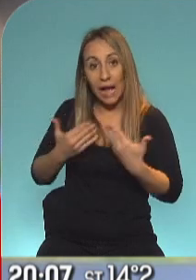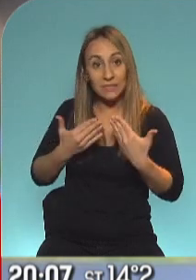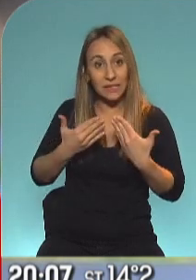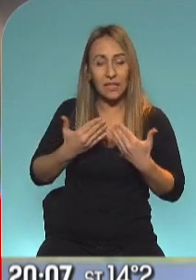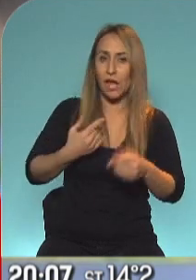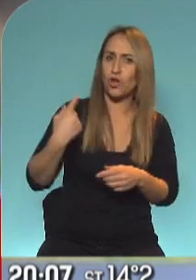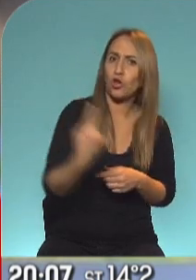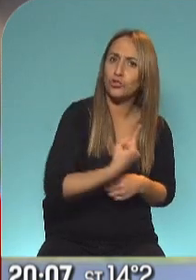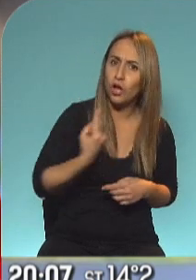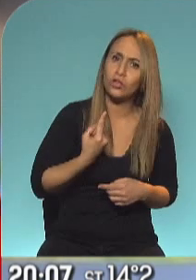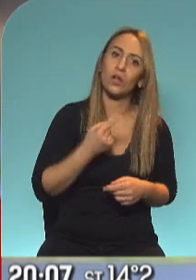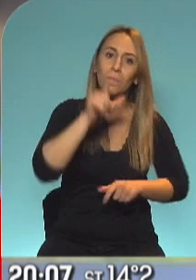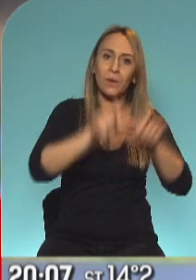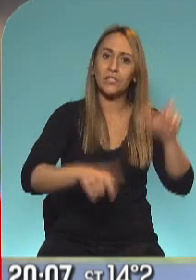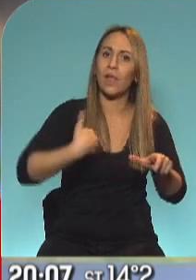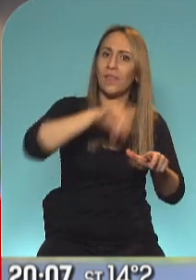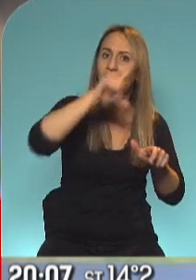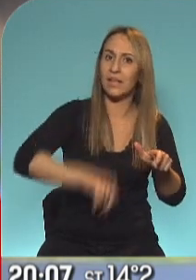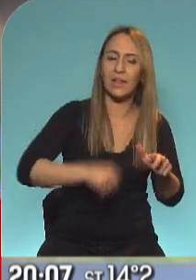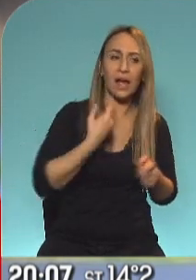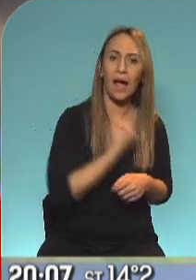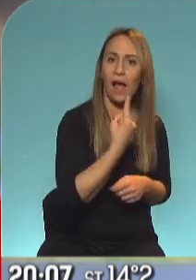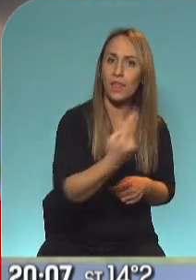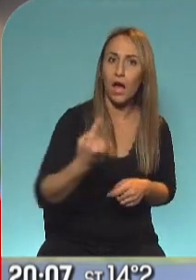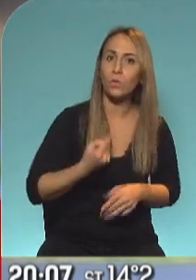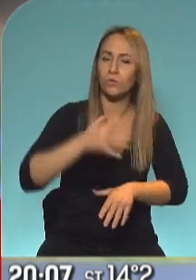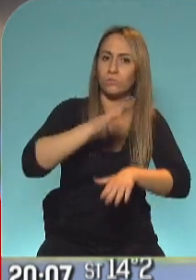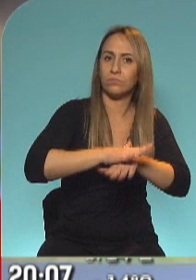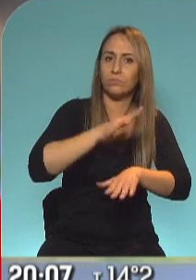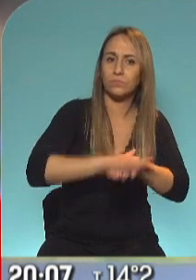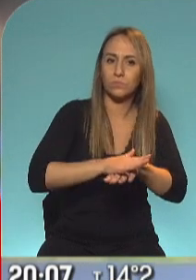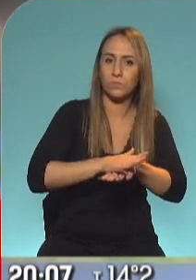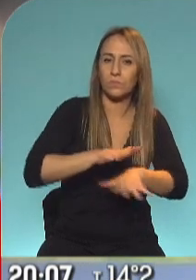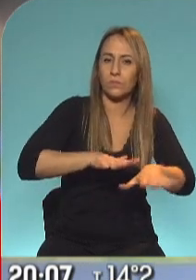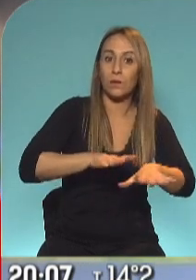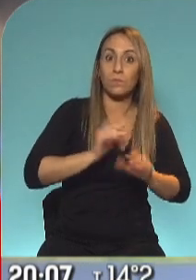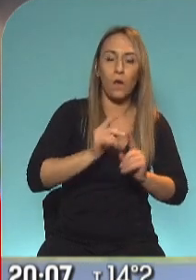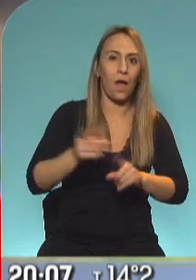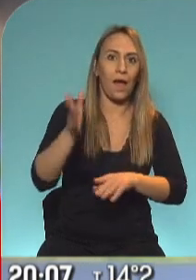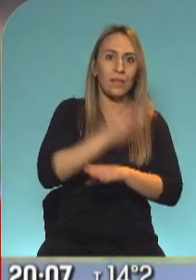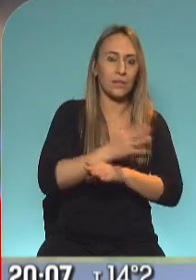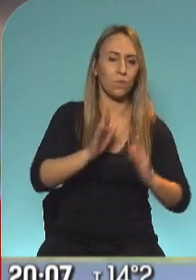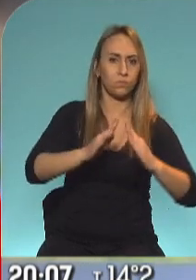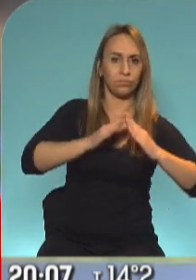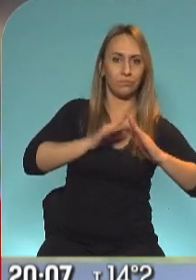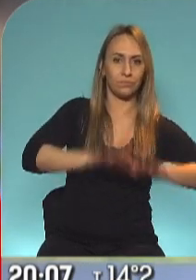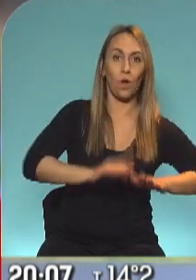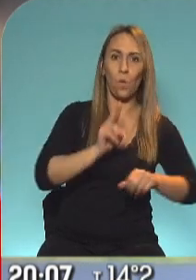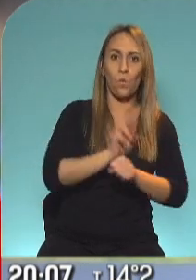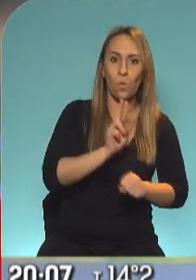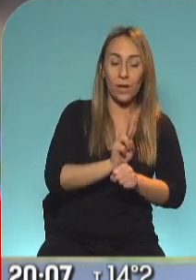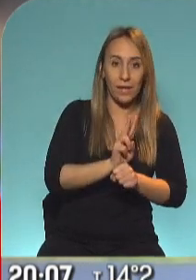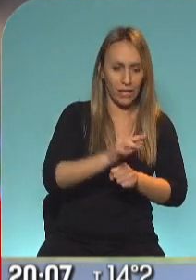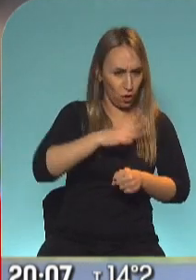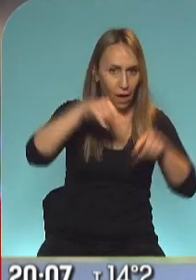cada argentino y cada argentina, fue capaz de hacer cuando se preservó, cuando se cuidó y cuando aún hoy se preserva y se cuida.